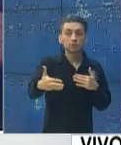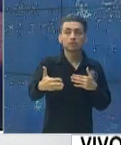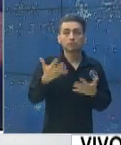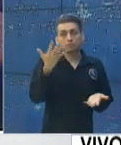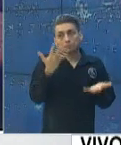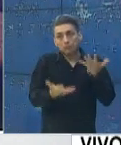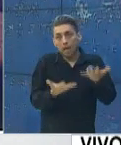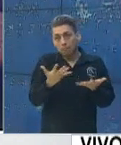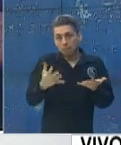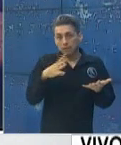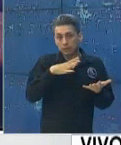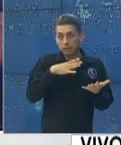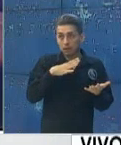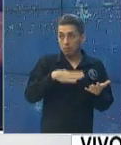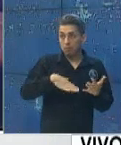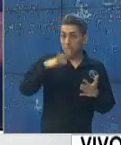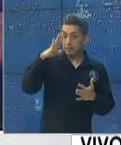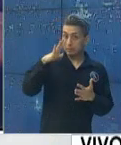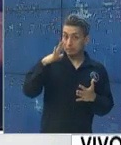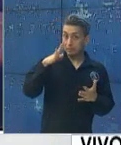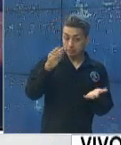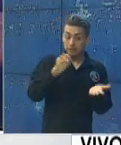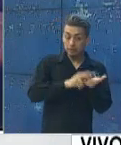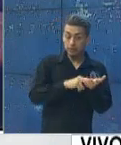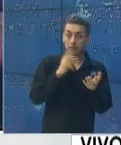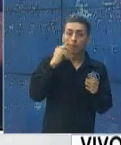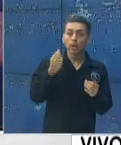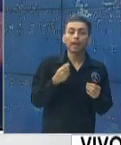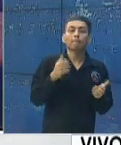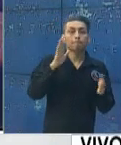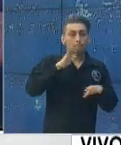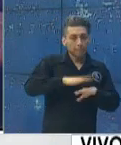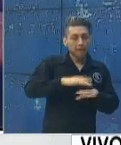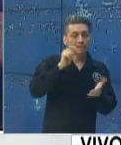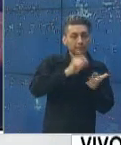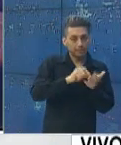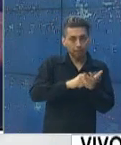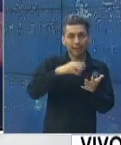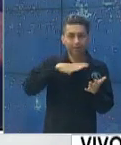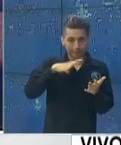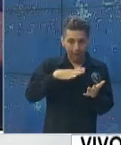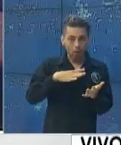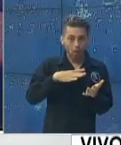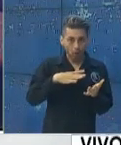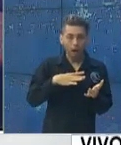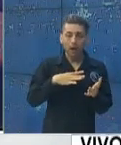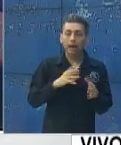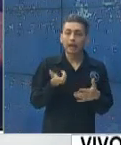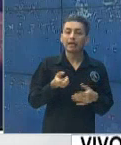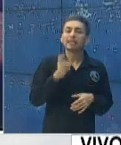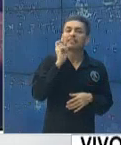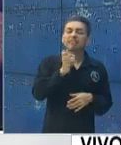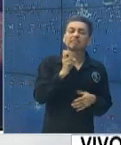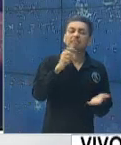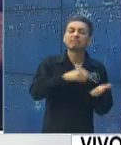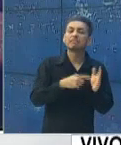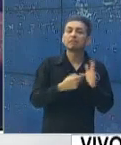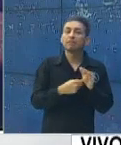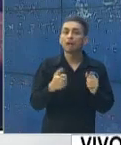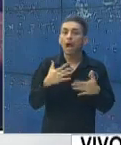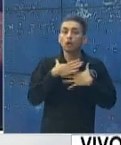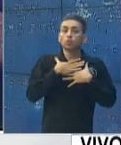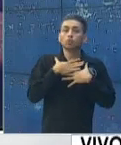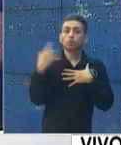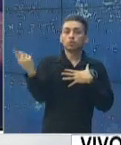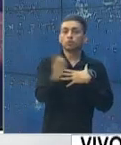tengamos un mayor número de casos porque el número de pruebas que vamos a realizar va a ser mayor. Y eso no es que tenga que asustar a